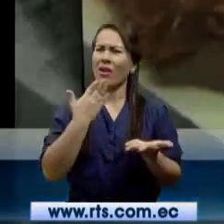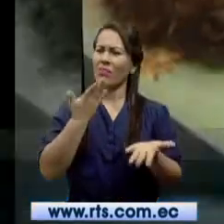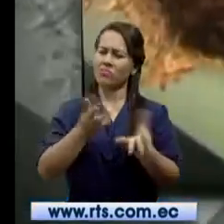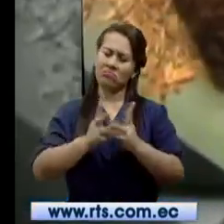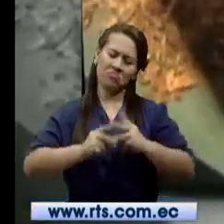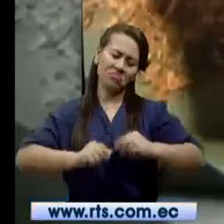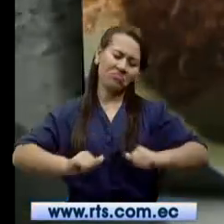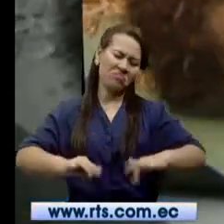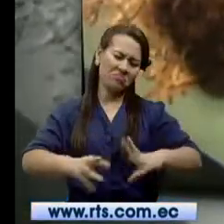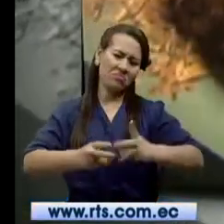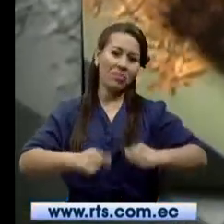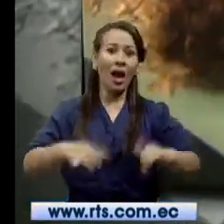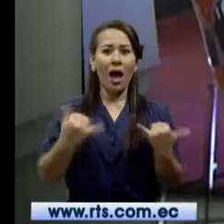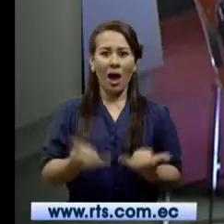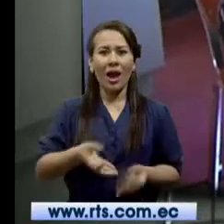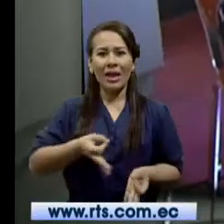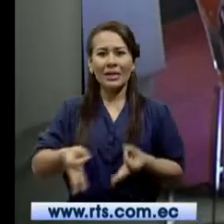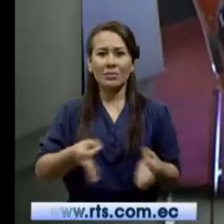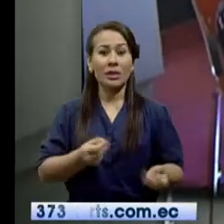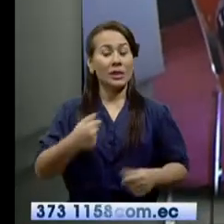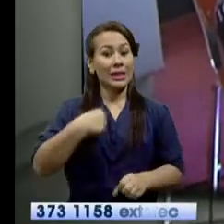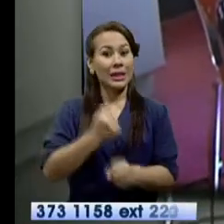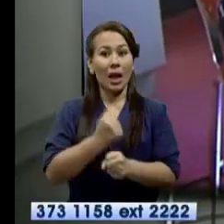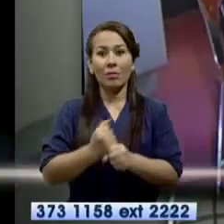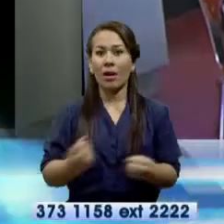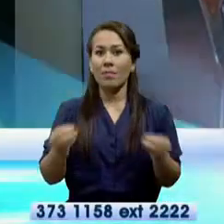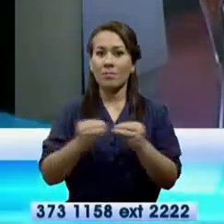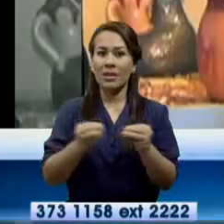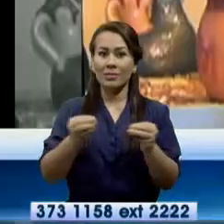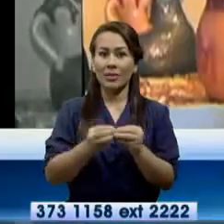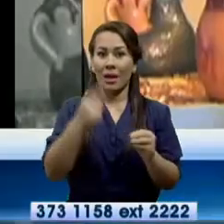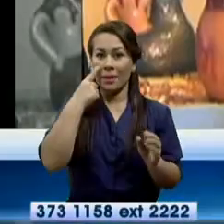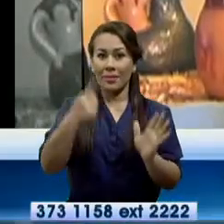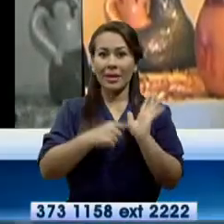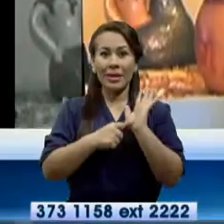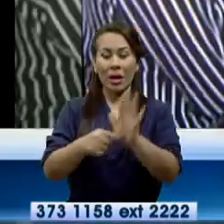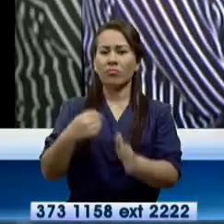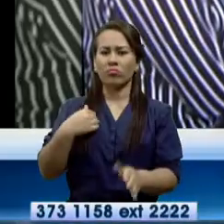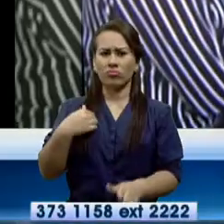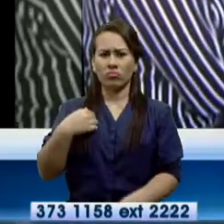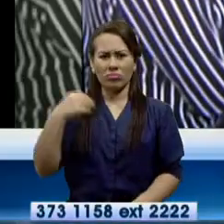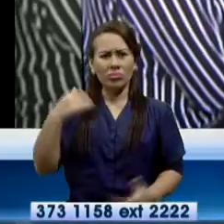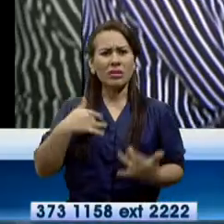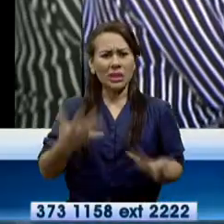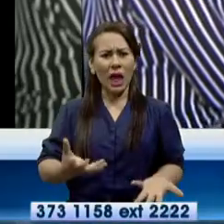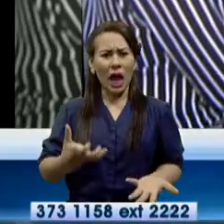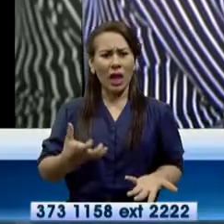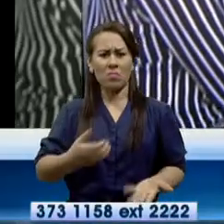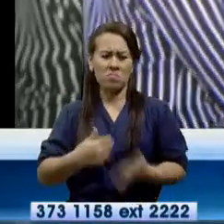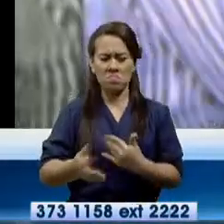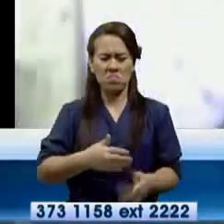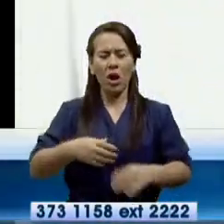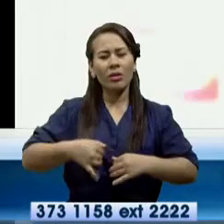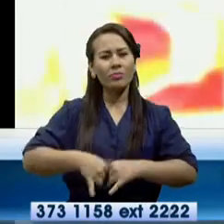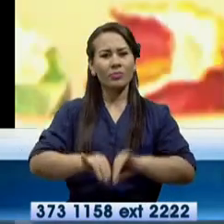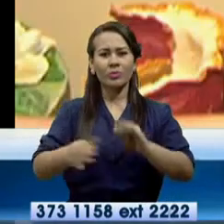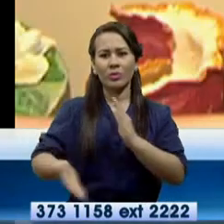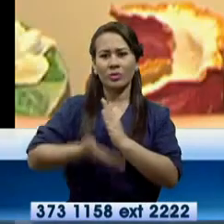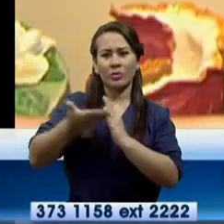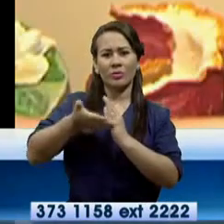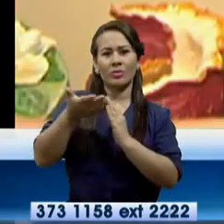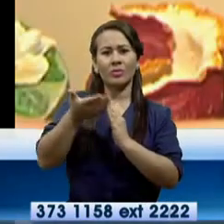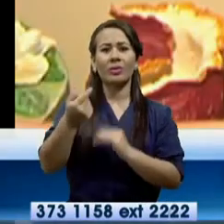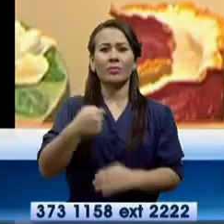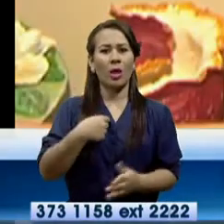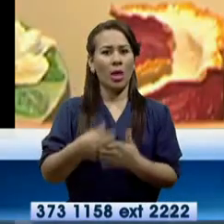manos. Pero que ahora lo explotan para mostrar que nada es imposible si se tiene ganas y destreza. No importa que no